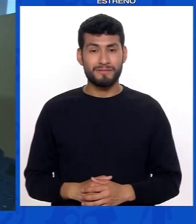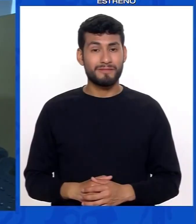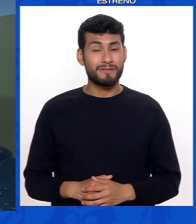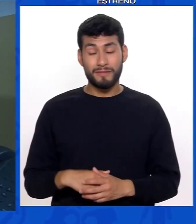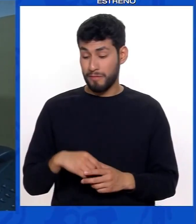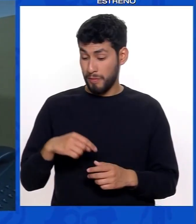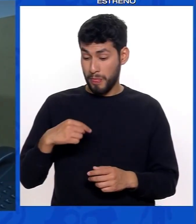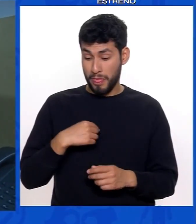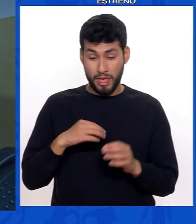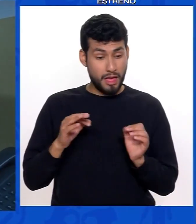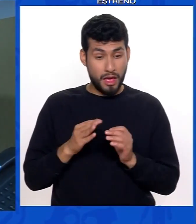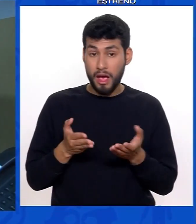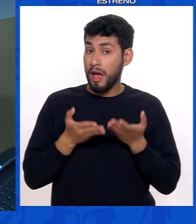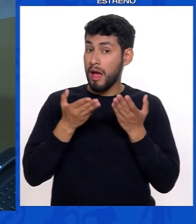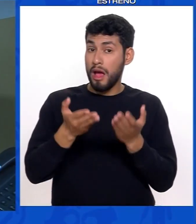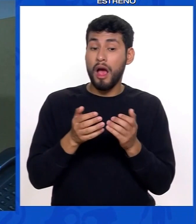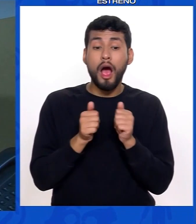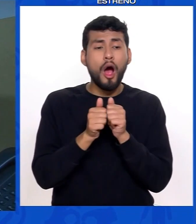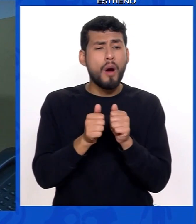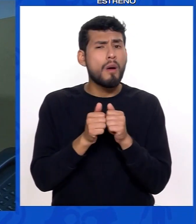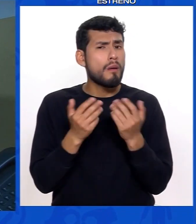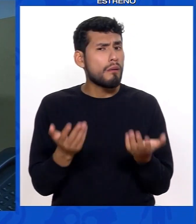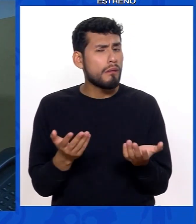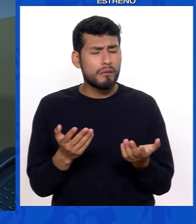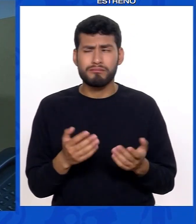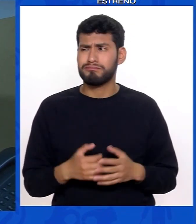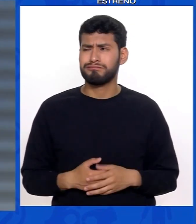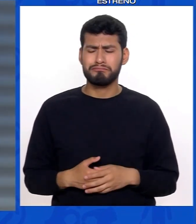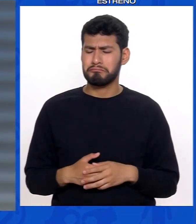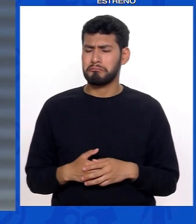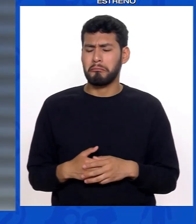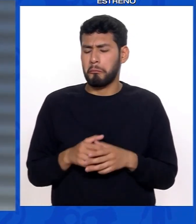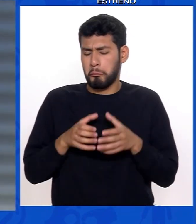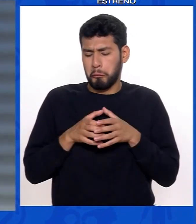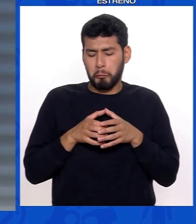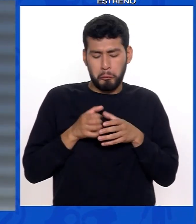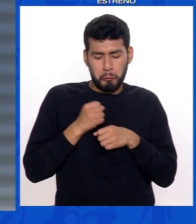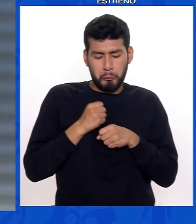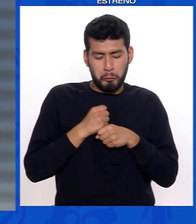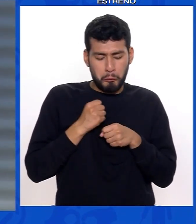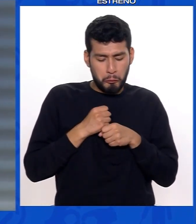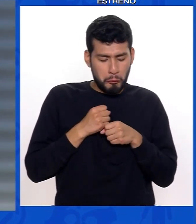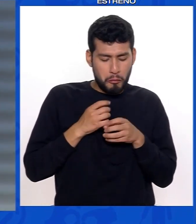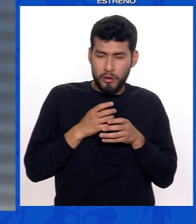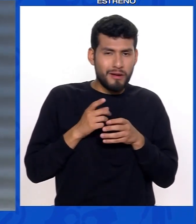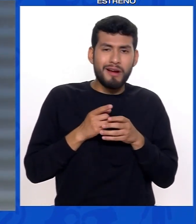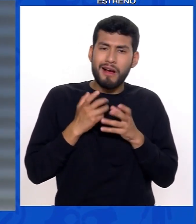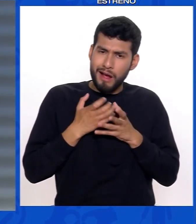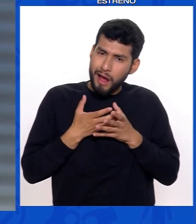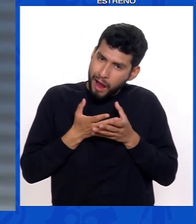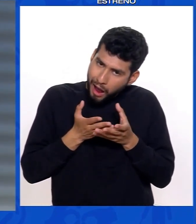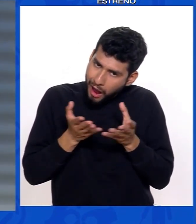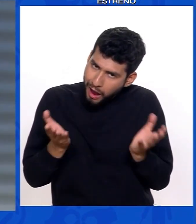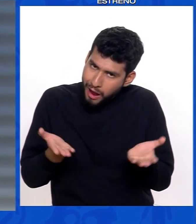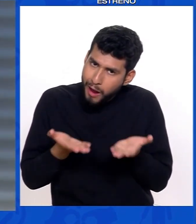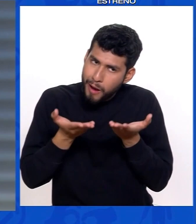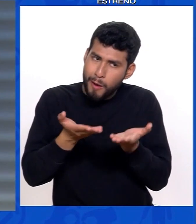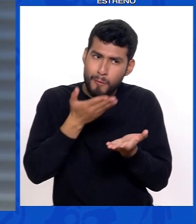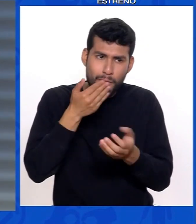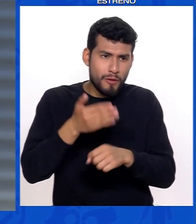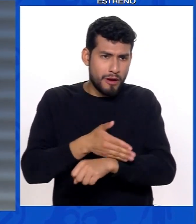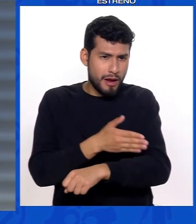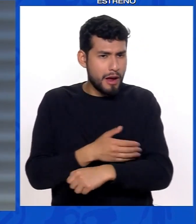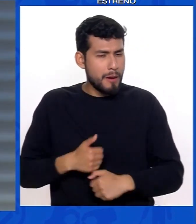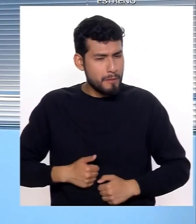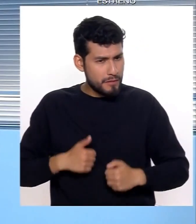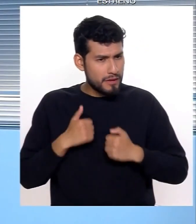Si nosotros no brindamos este acompañamiento estaríamos trabajando en forma aislada y eso es lo que no queremos. Si nosotros queremos mejorar la